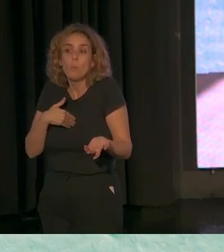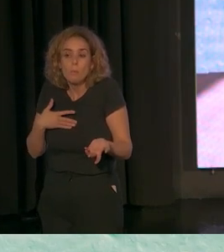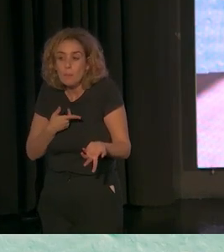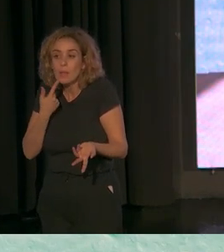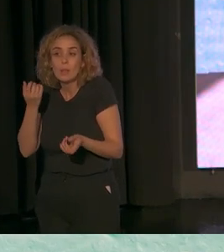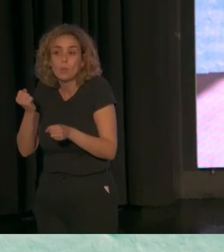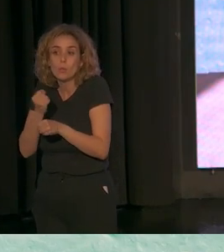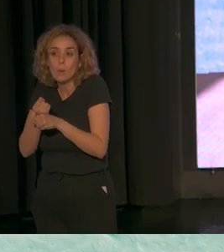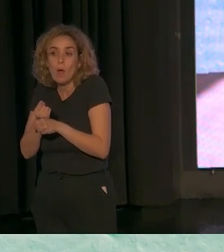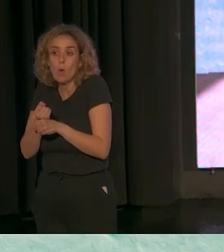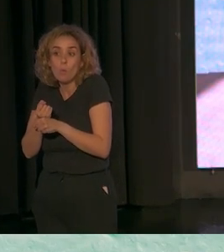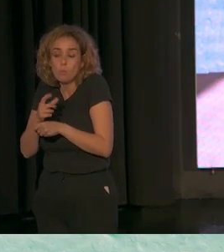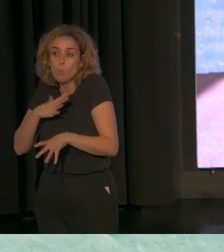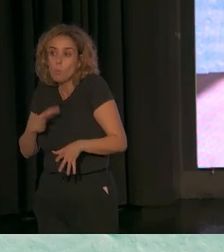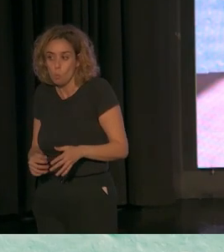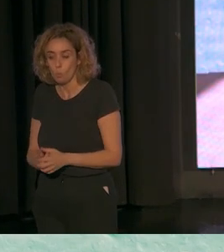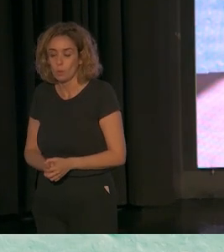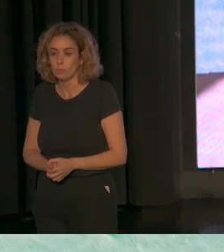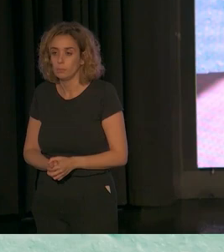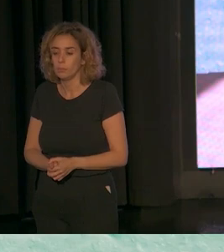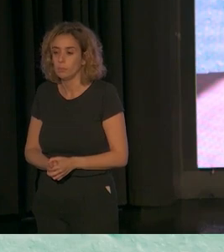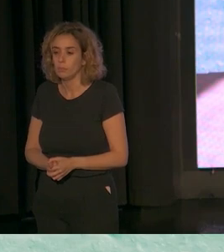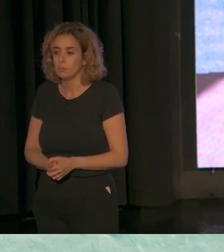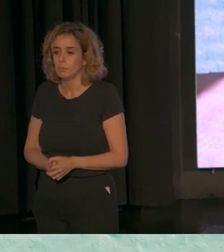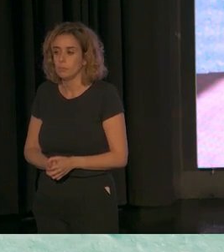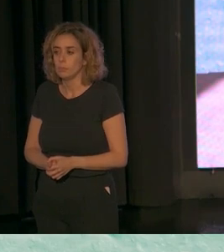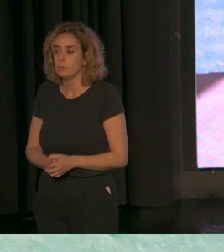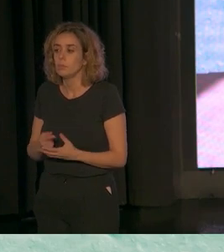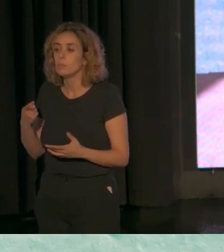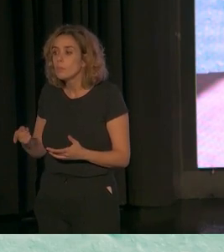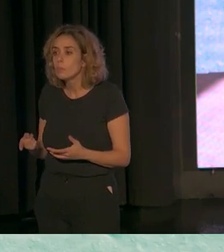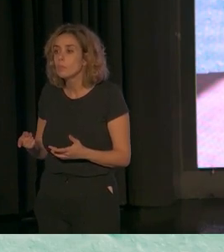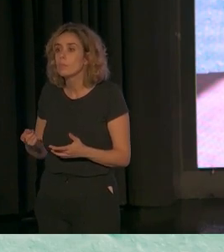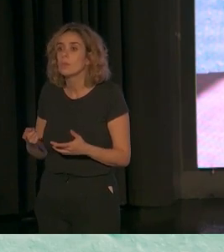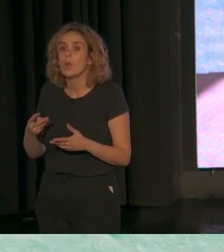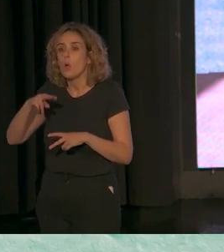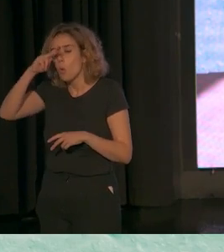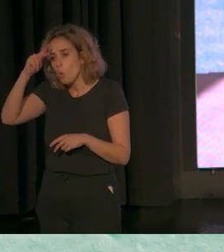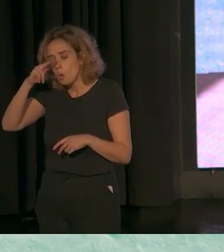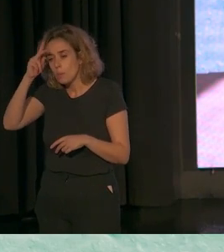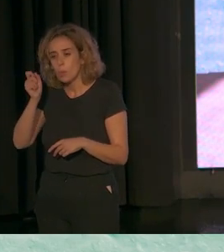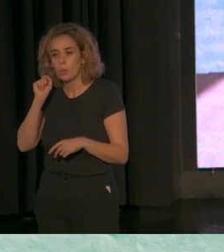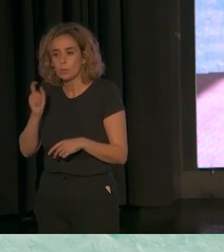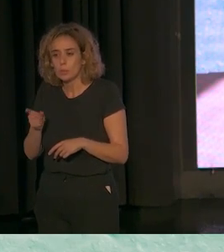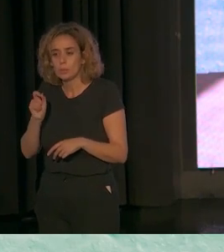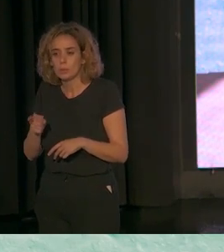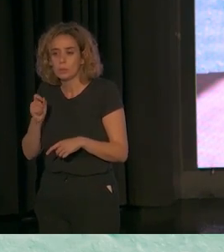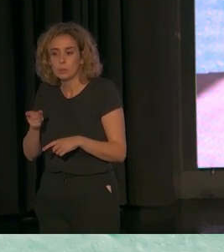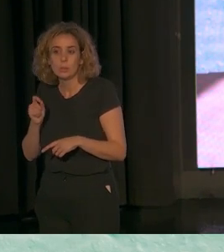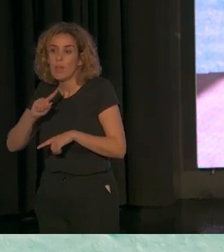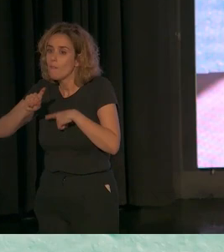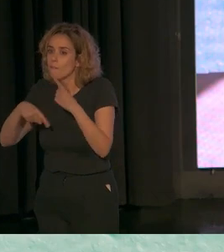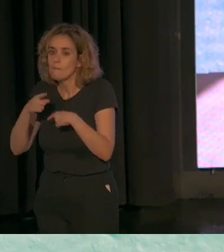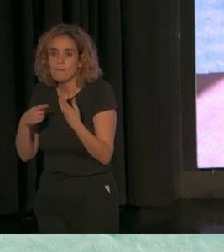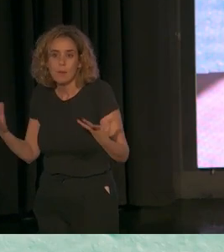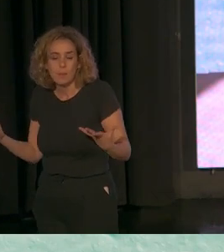la vida en el mercado competitivo. Y lo que es una preocupación constante en las familias que hemos